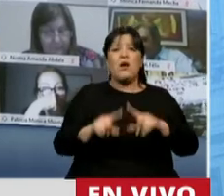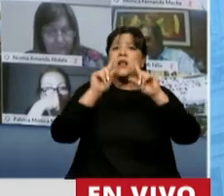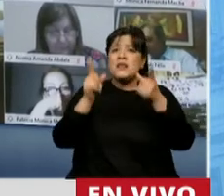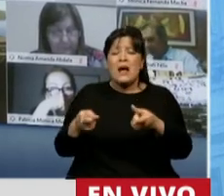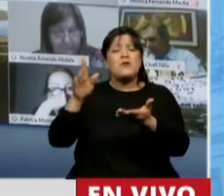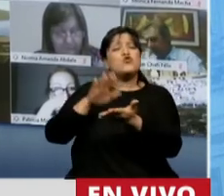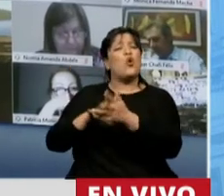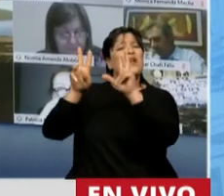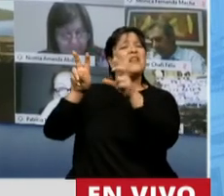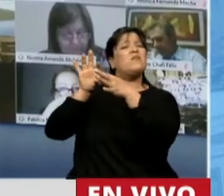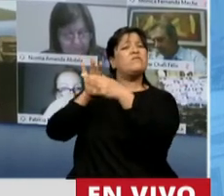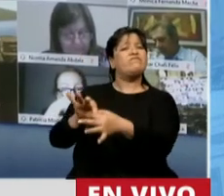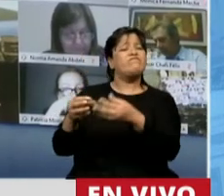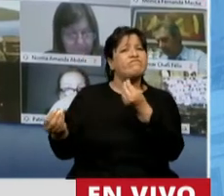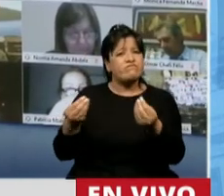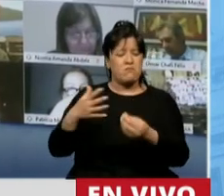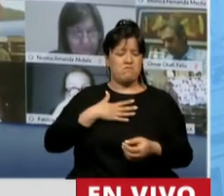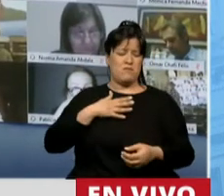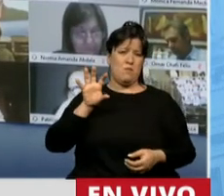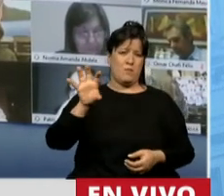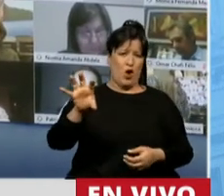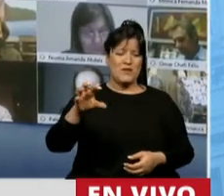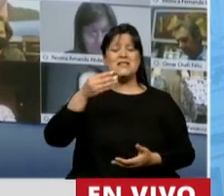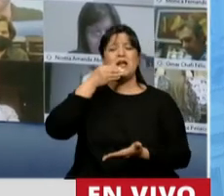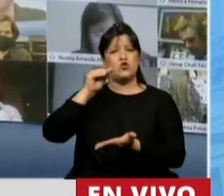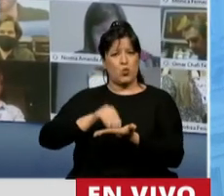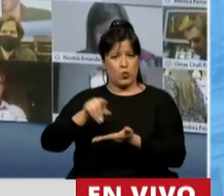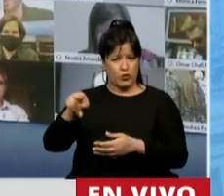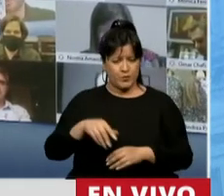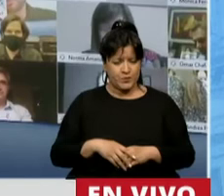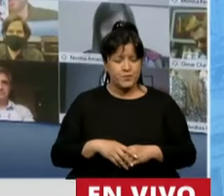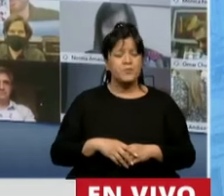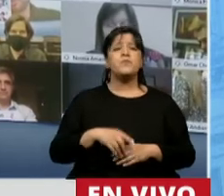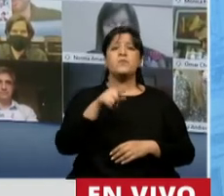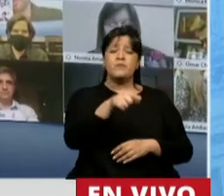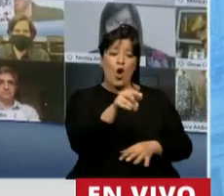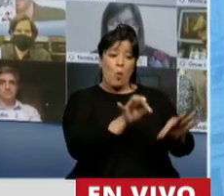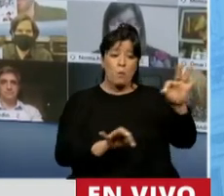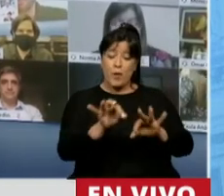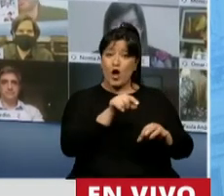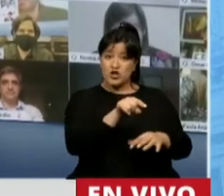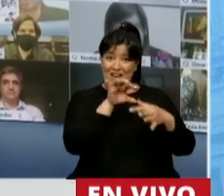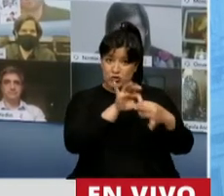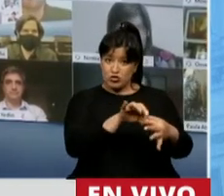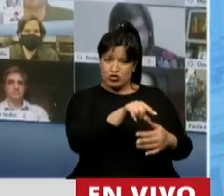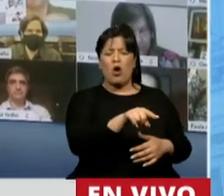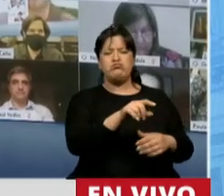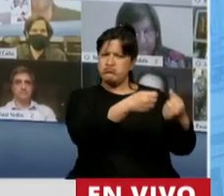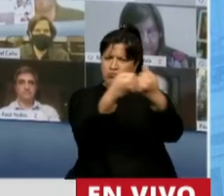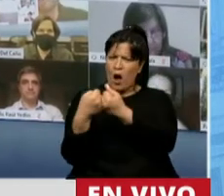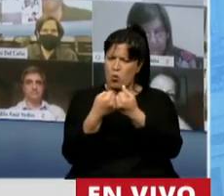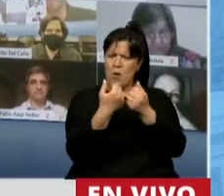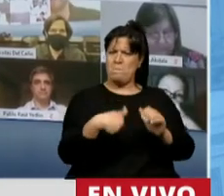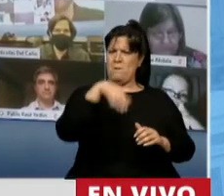también a la situación de mi provincia, la provincia de Chubut. En relación a este proyecto obviamente hay un amplio consenso